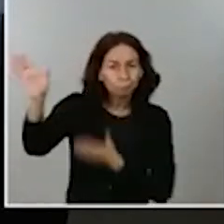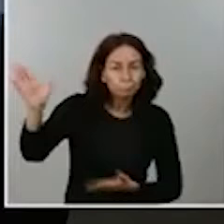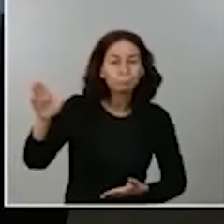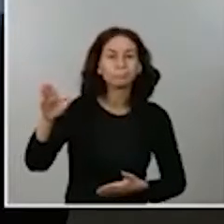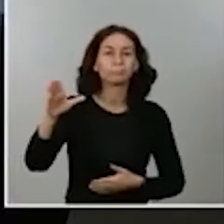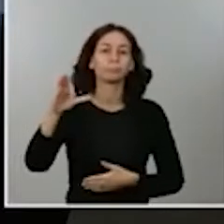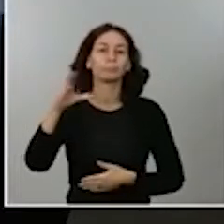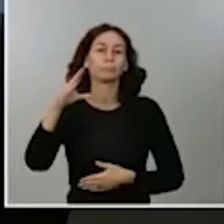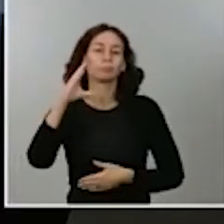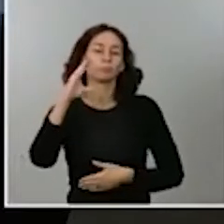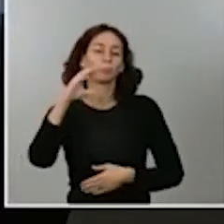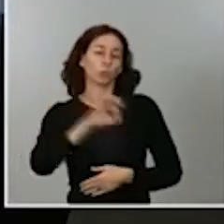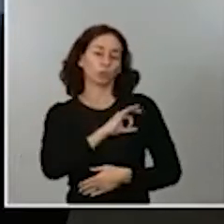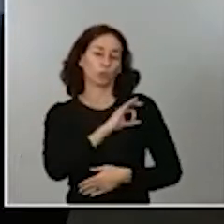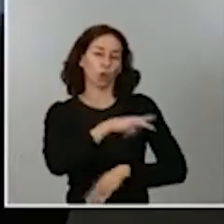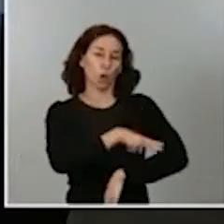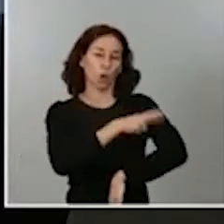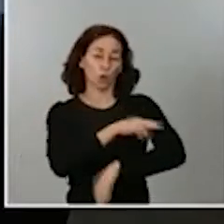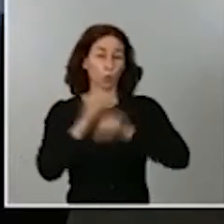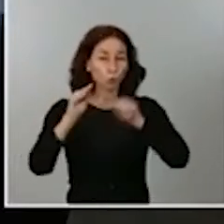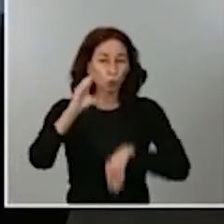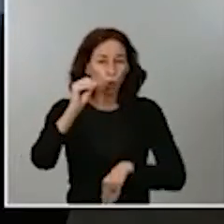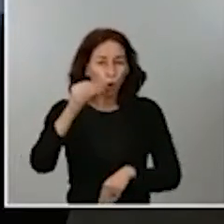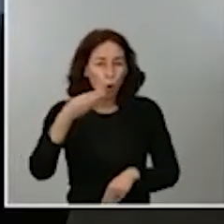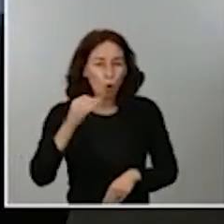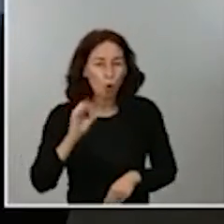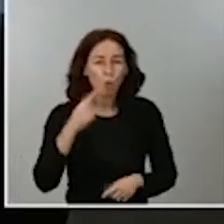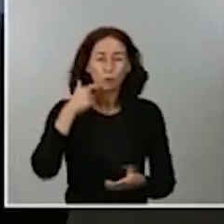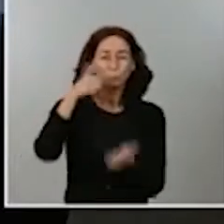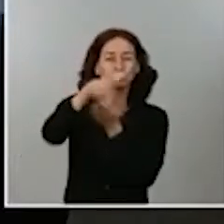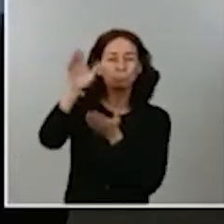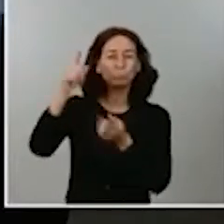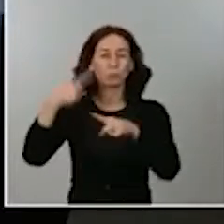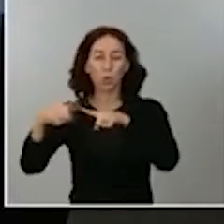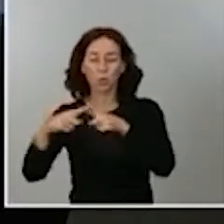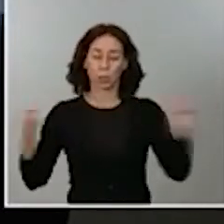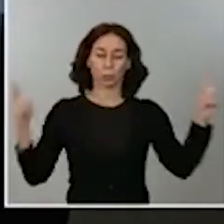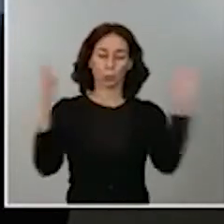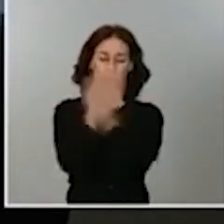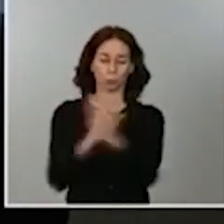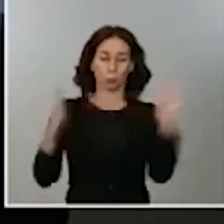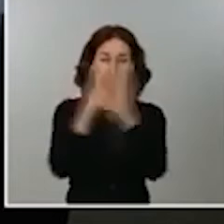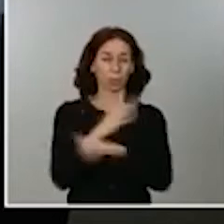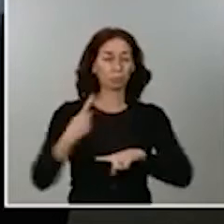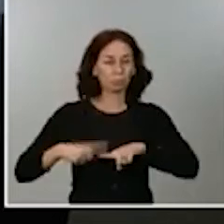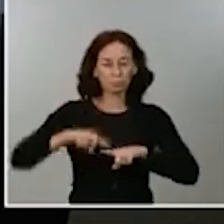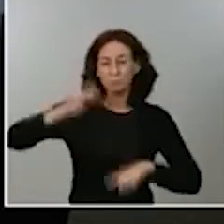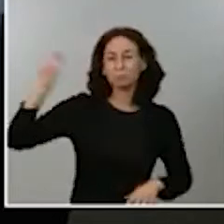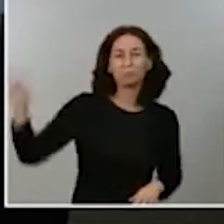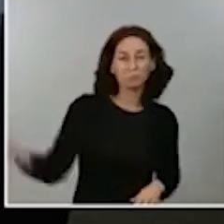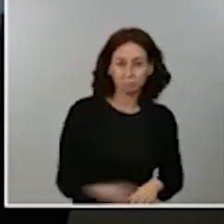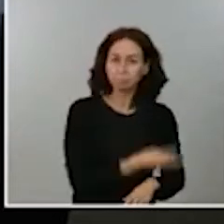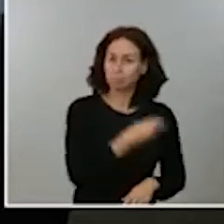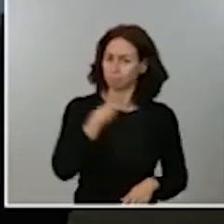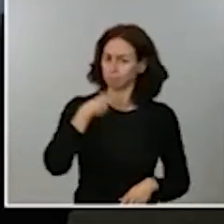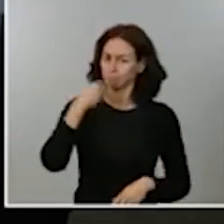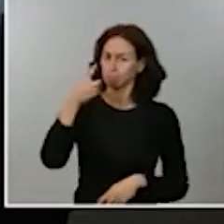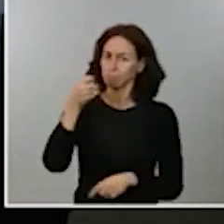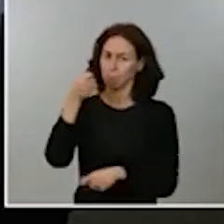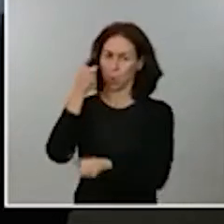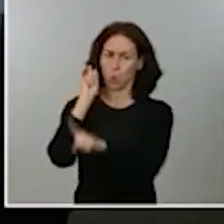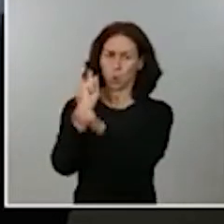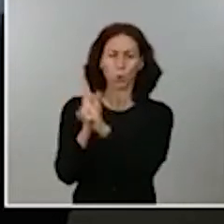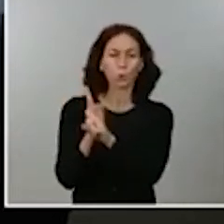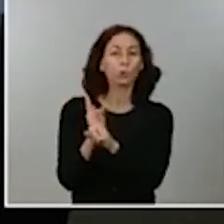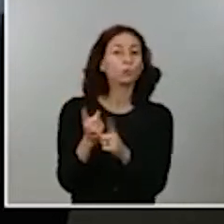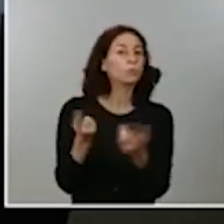Cobos y las emisiones ulteriores del teniente general Laurentino Ceña y del teniente general Fernando Santa Fe. ¿Mantiene usted que todos estos